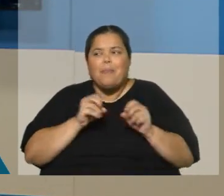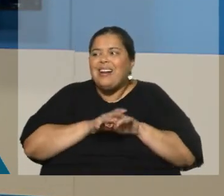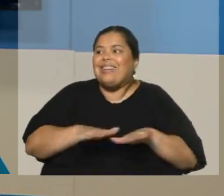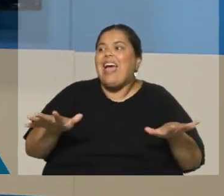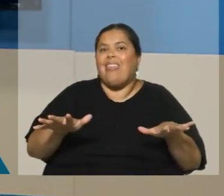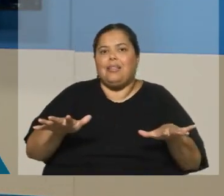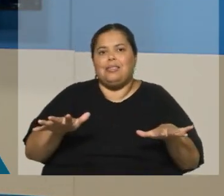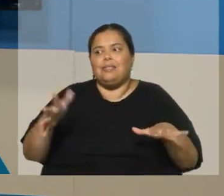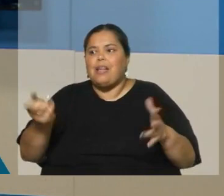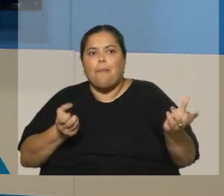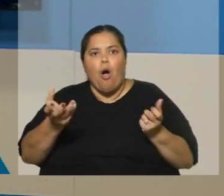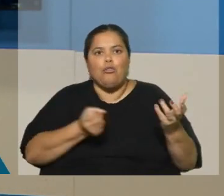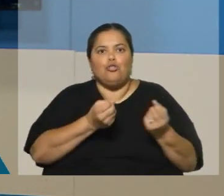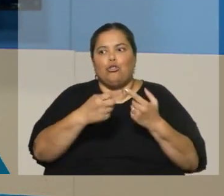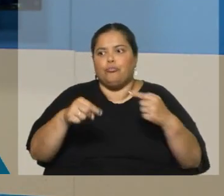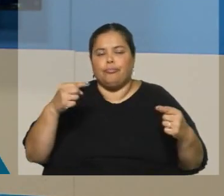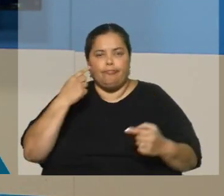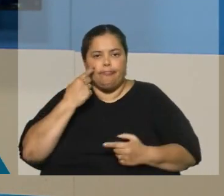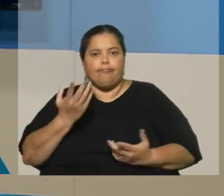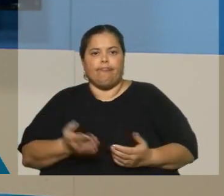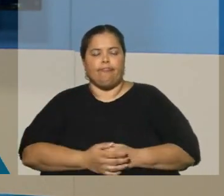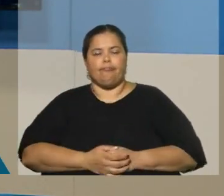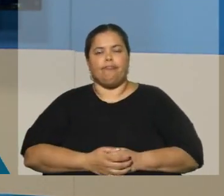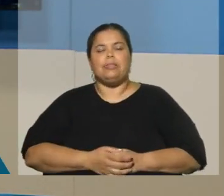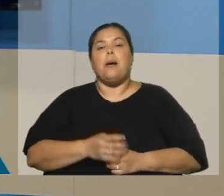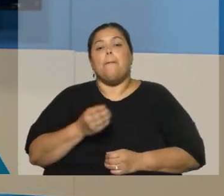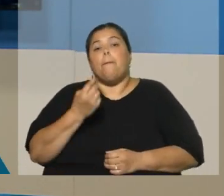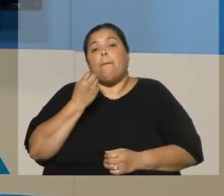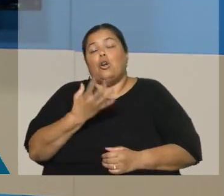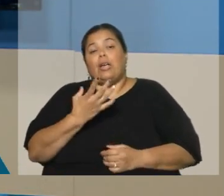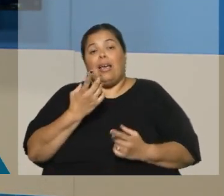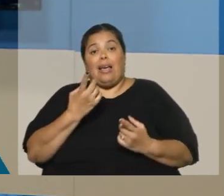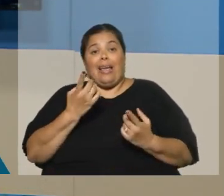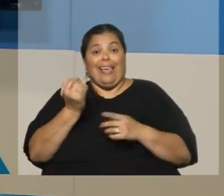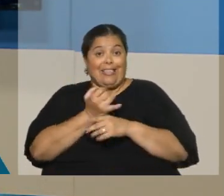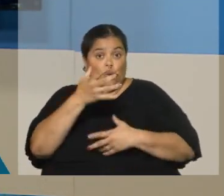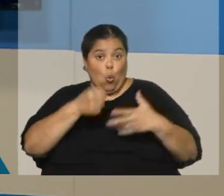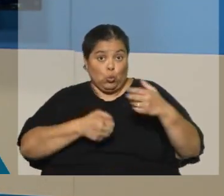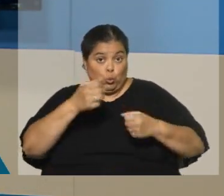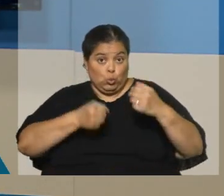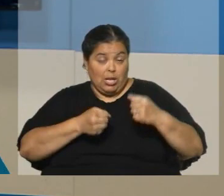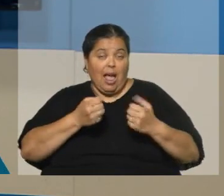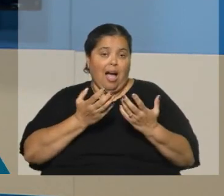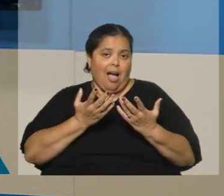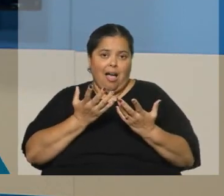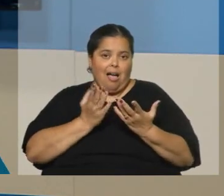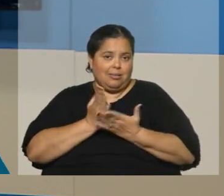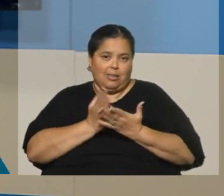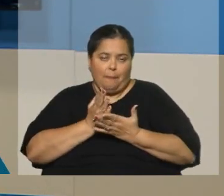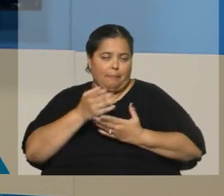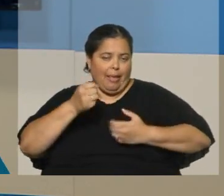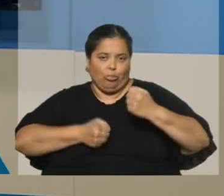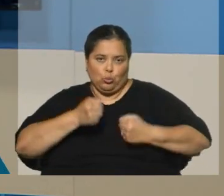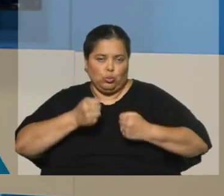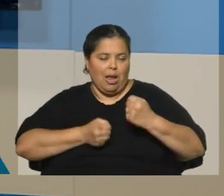prontas ante cualquier inconveniente en esos sectores productivos. No nos olvidemos además que la industria manufacturera relativamente a otros sectores es muy